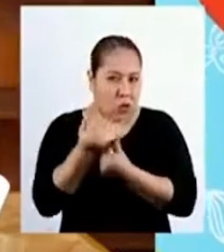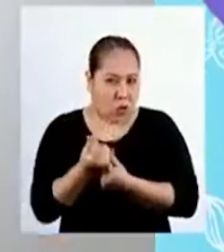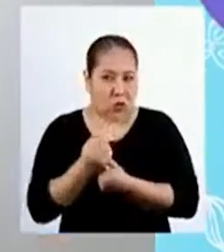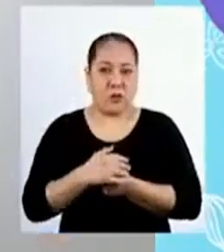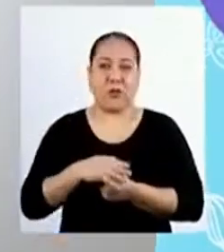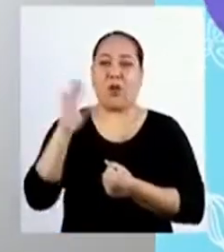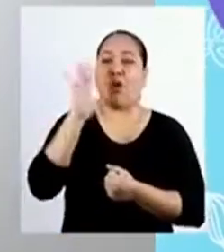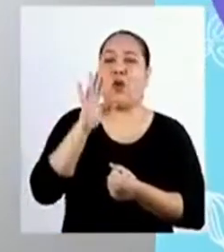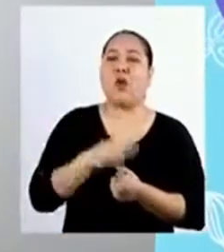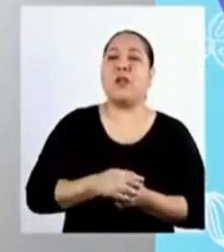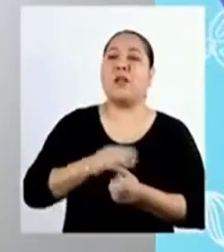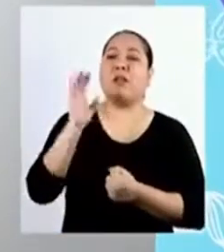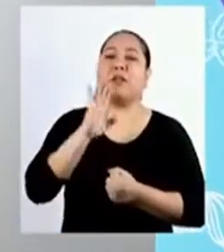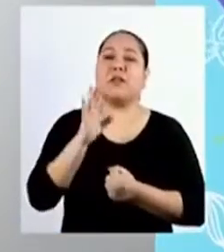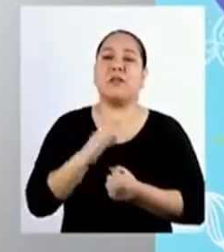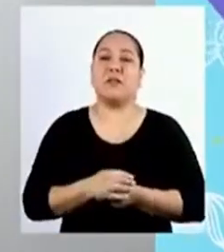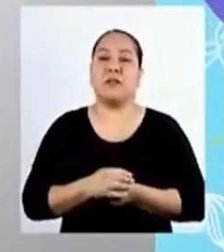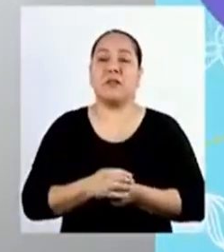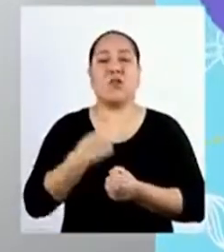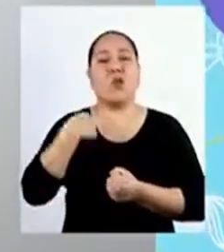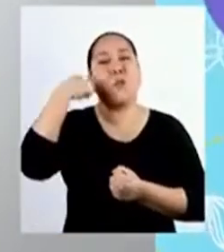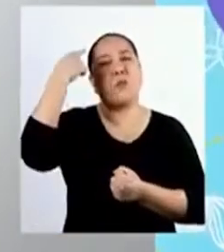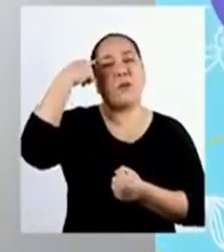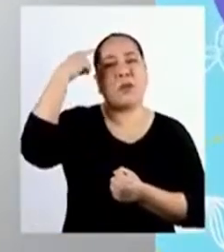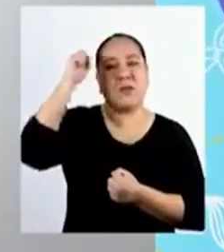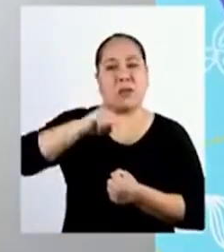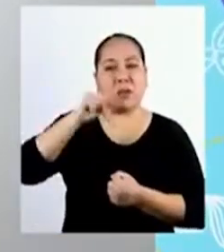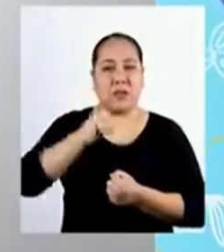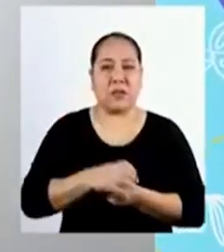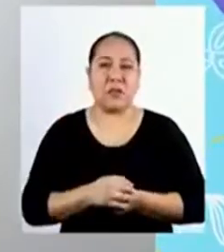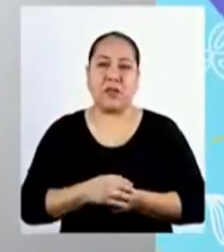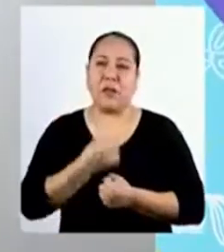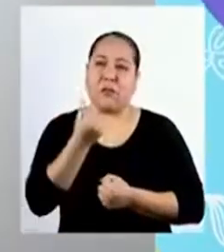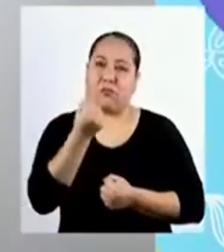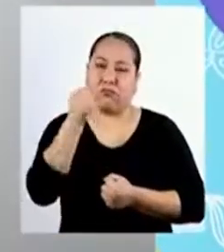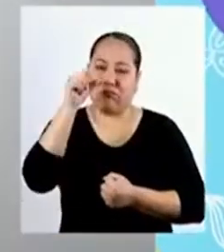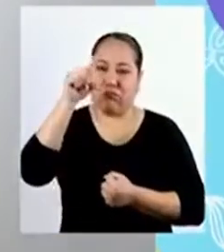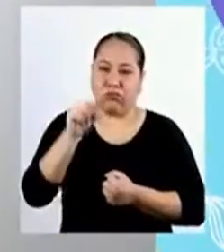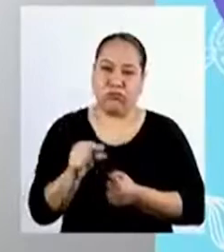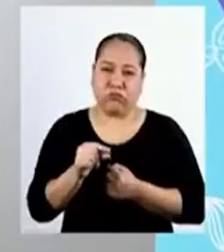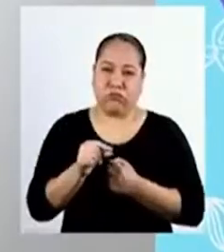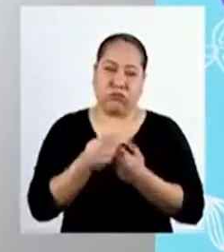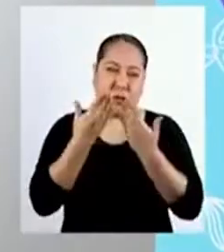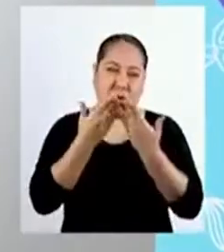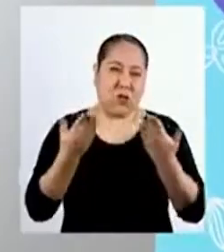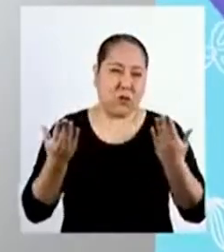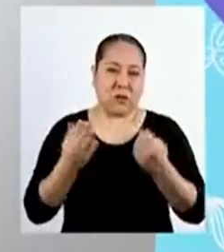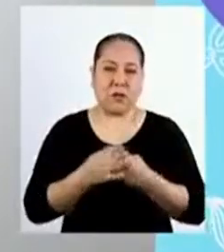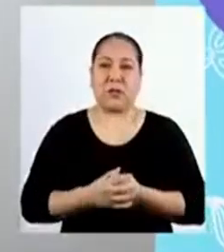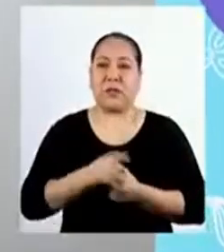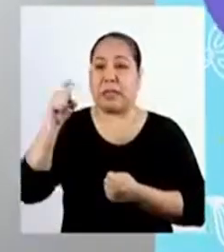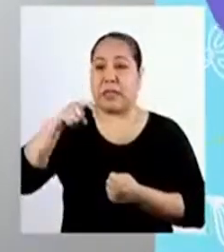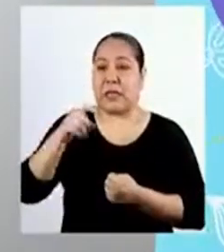decisiones económicas? Hola, ¿qué tal? Pienso que decidieron reducir gastos en las cosas no necesarias.